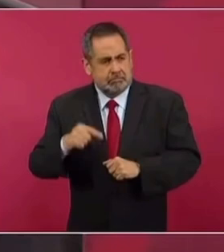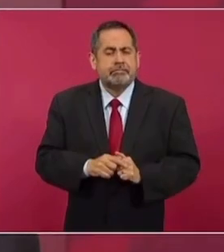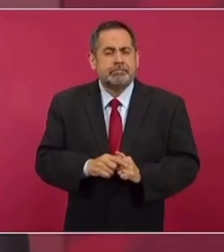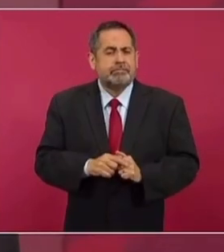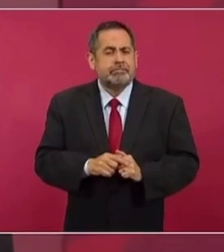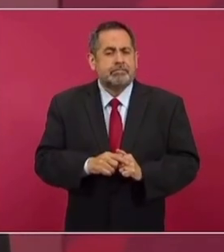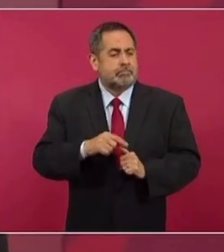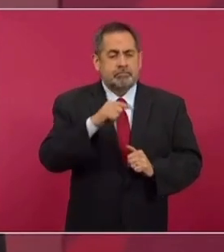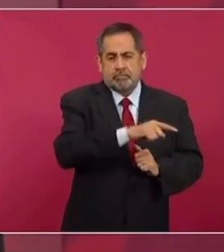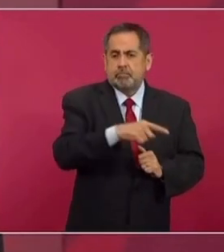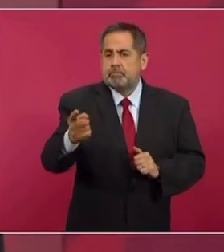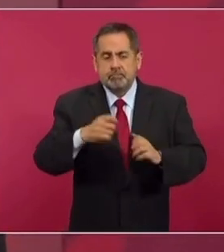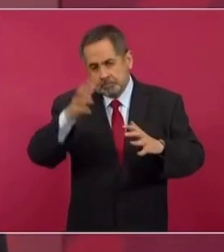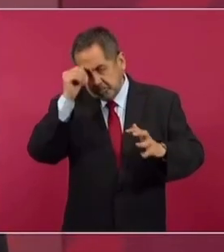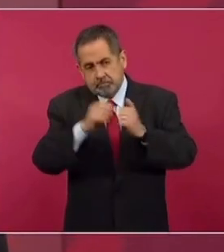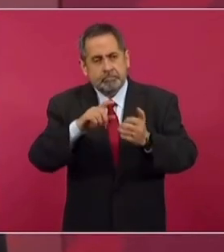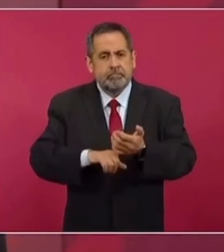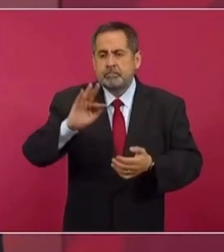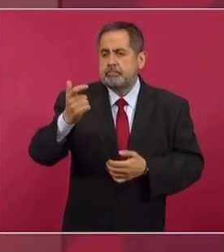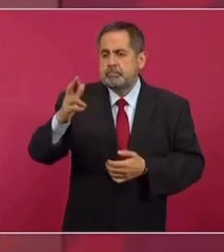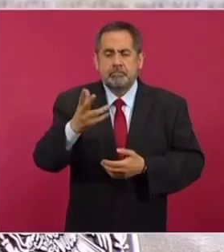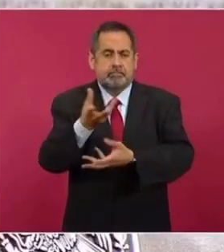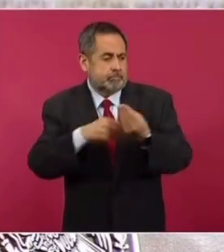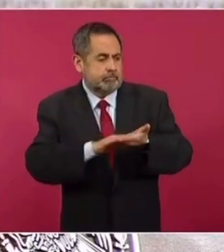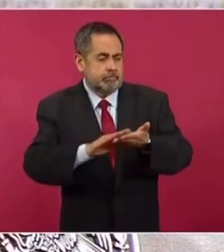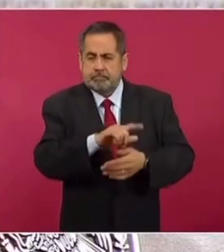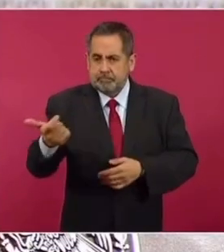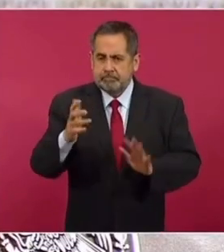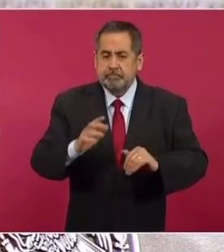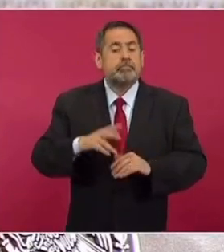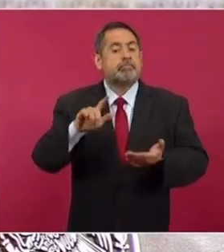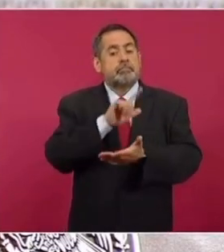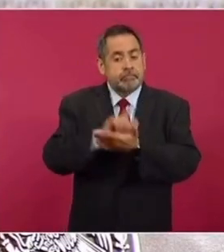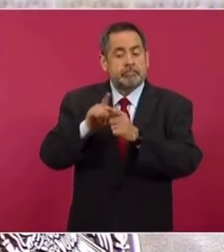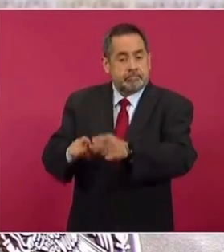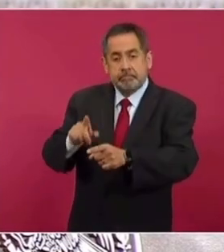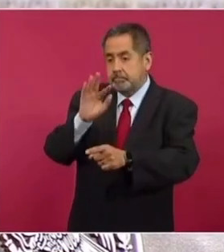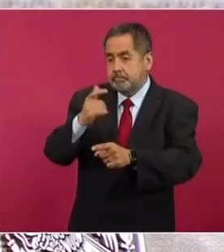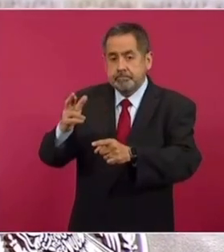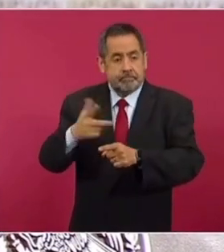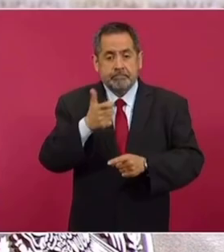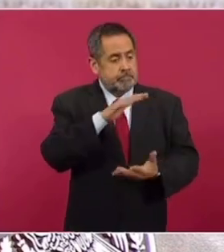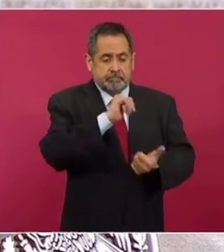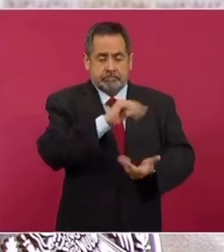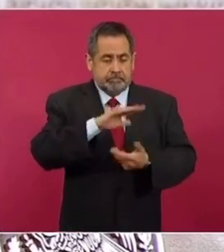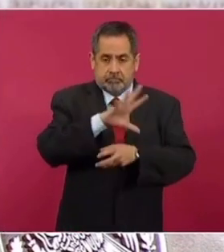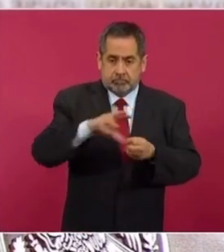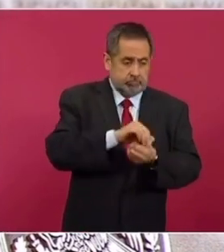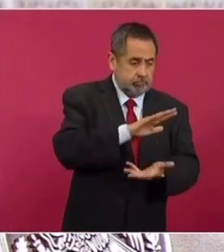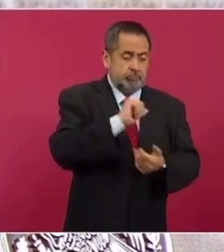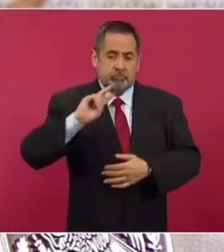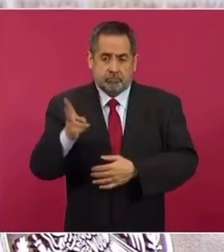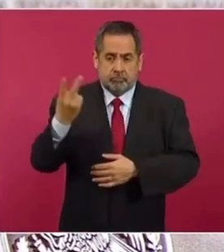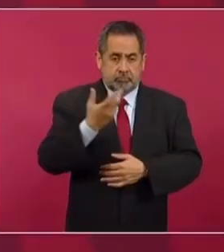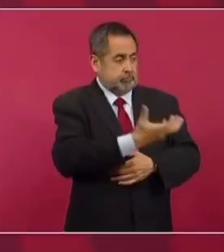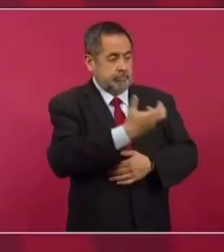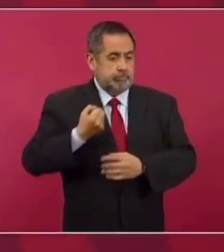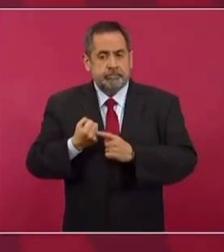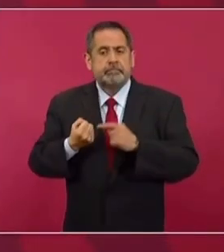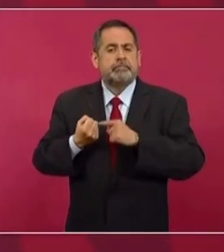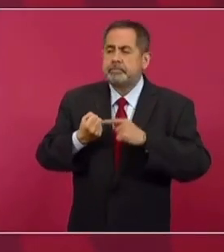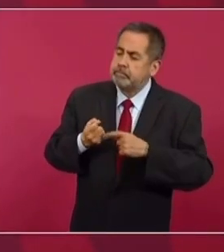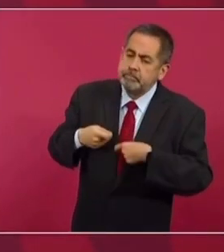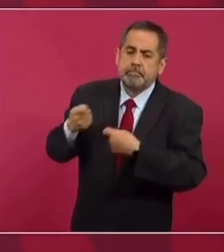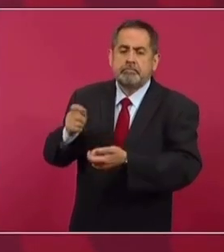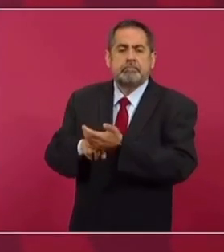tiene que llegar a acuerdo con la fiscalía de reparación de daño. Y por ley, la fiscalía, todo lo que recupera, lo tiene que